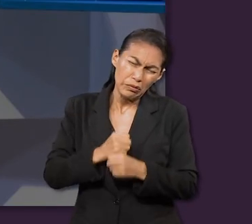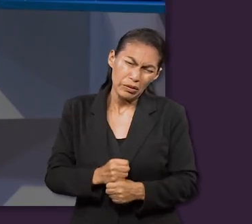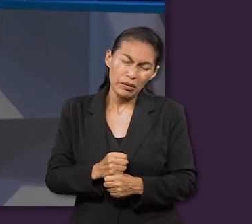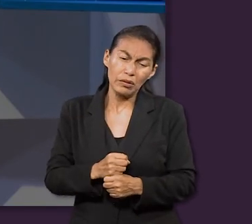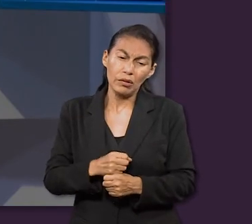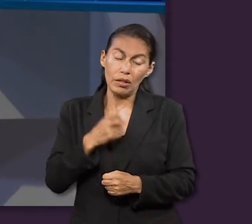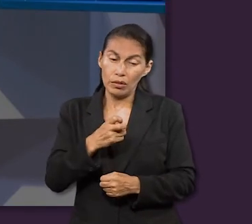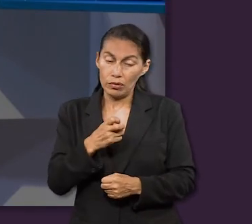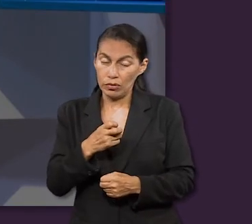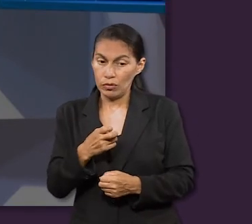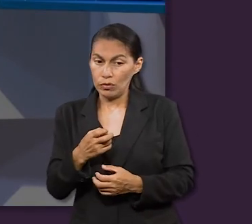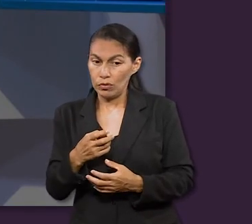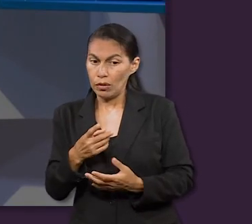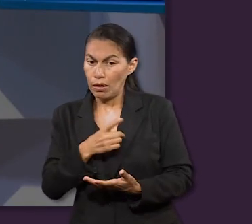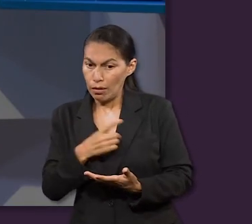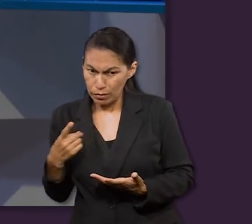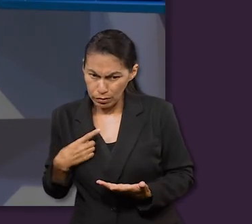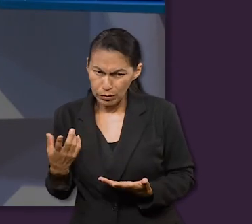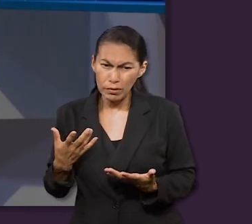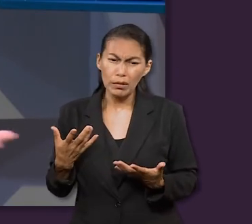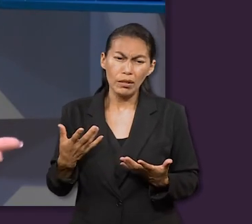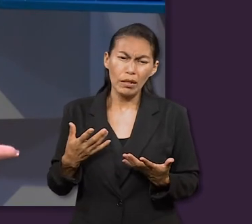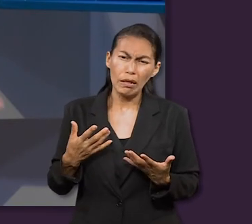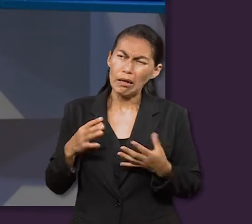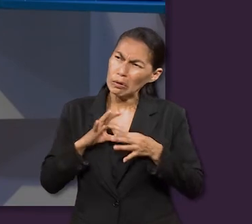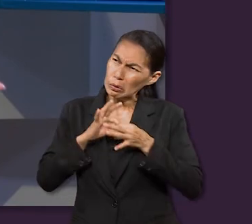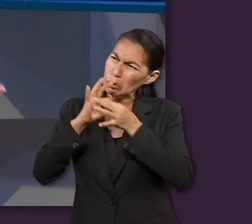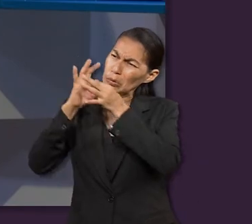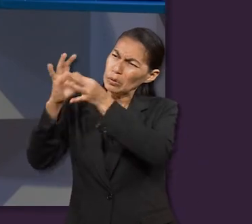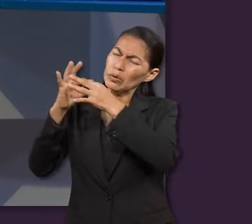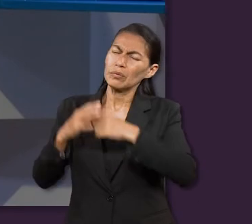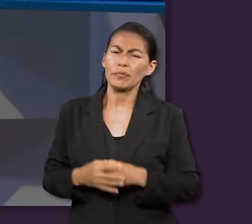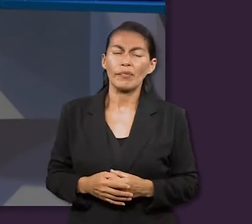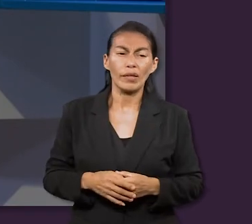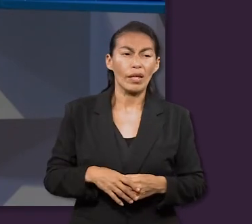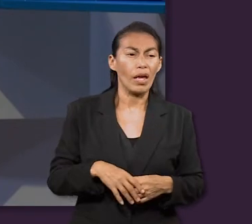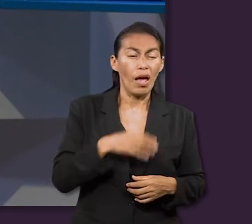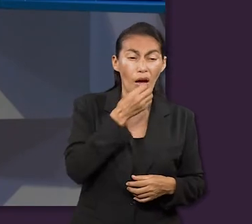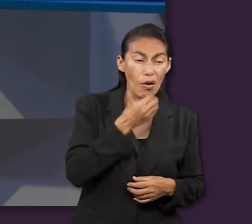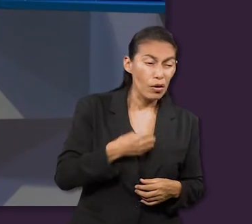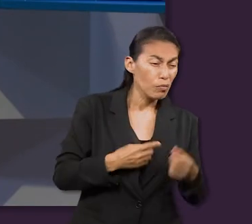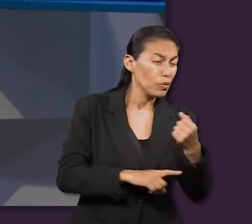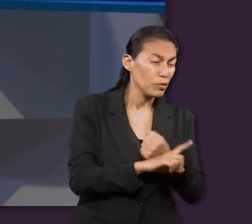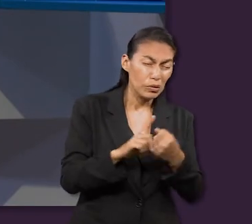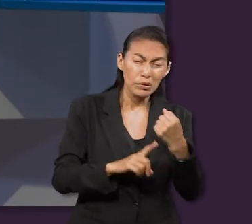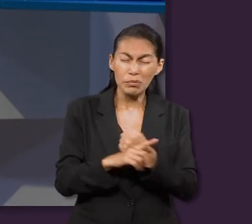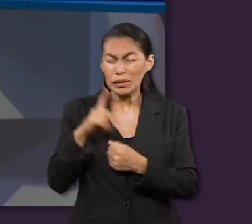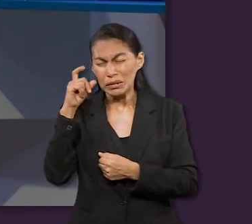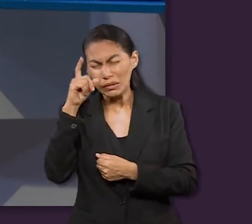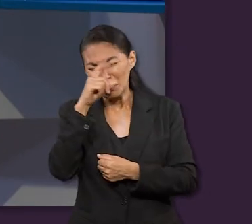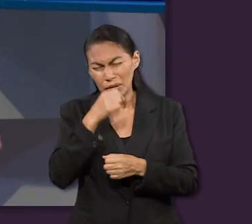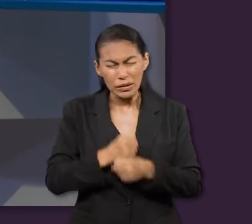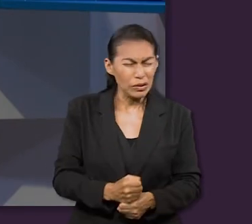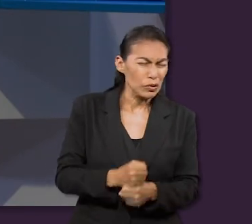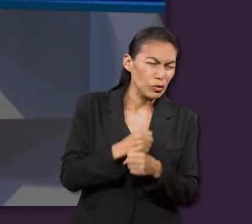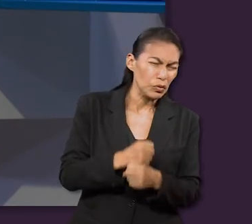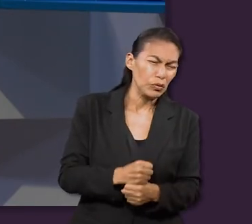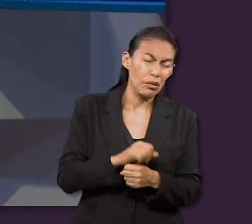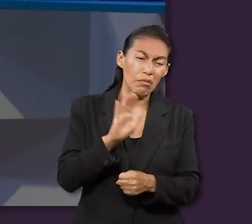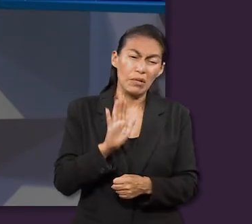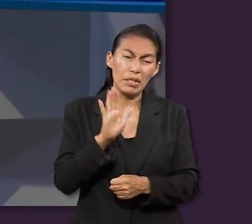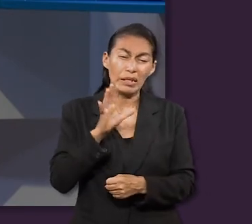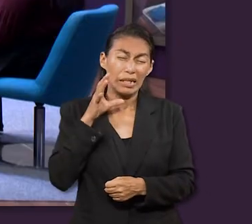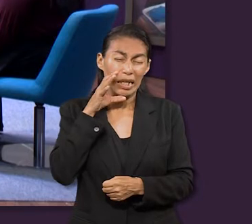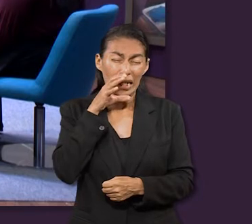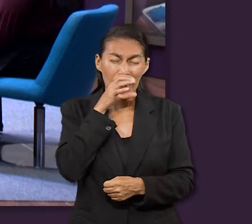vamos a estar sobre calor, sobre un horno, por así decirlo. Y vamos a tener un cambio en nuestras